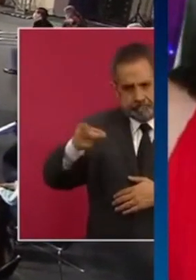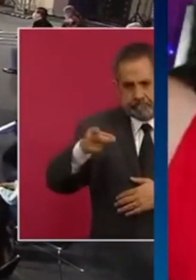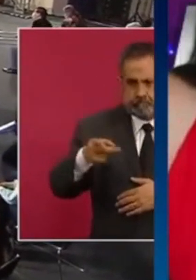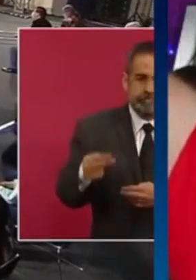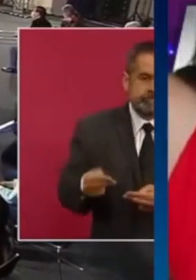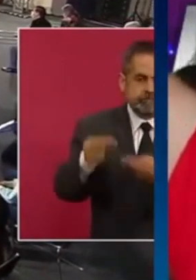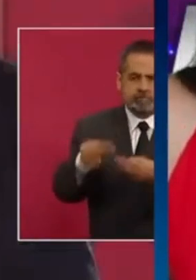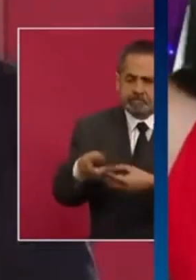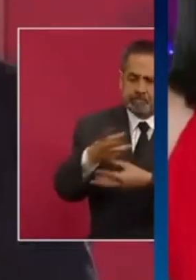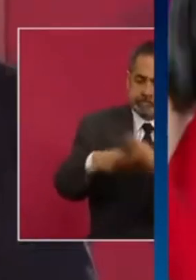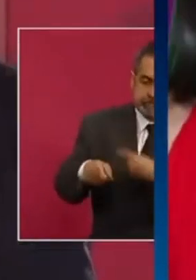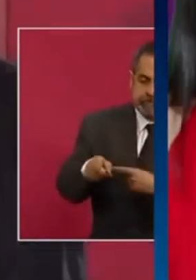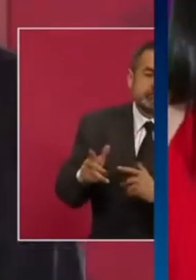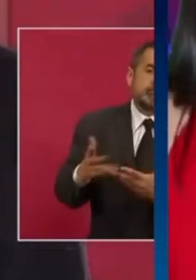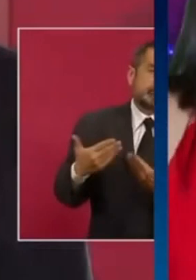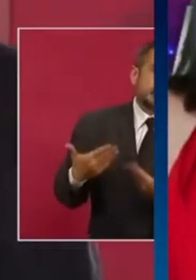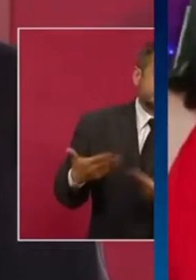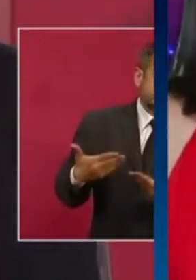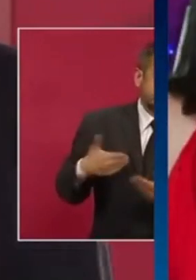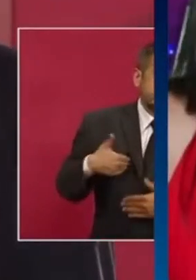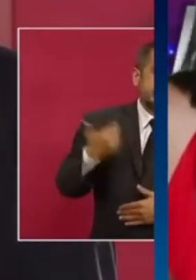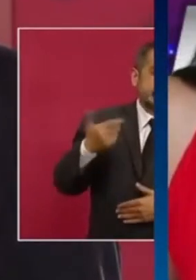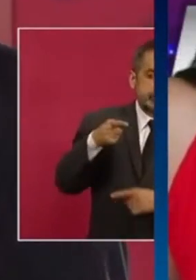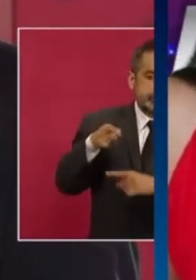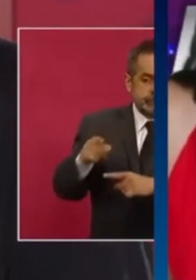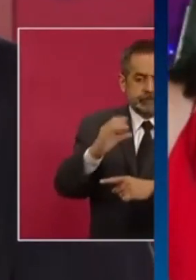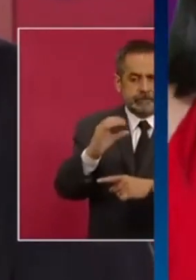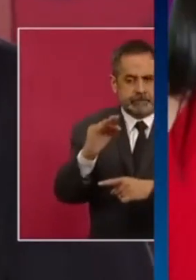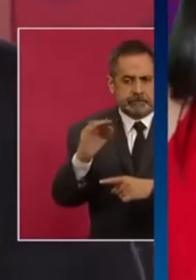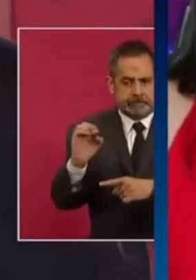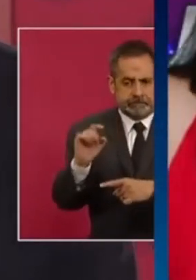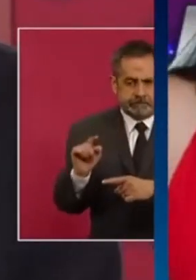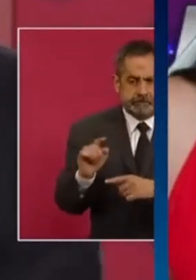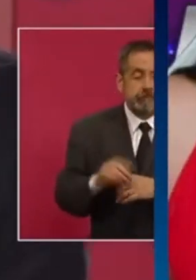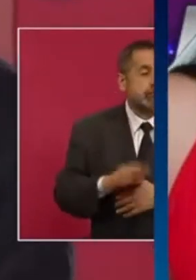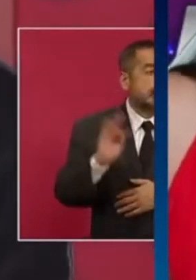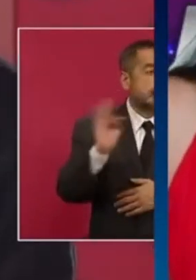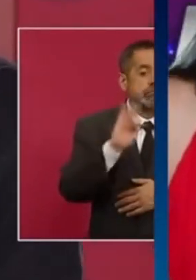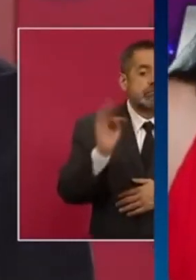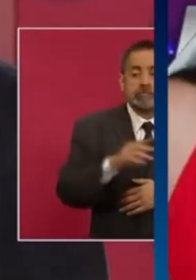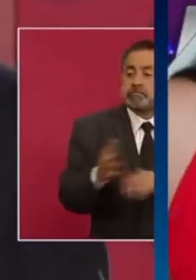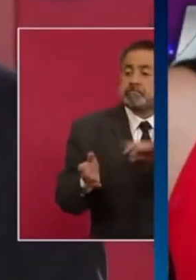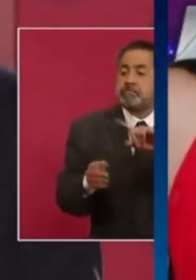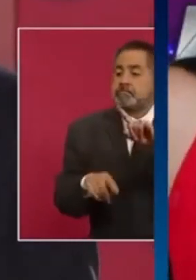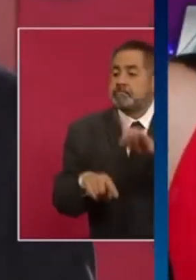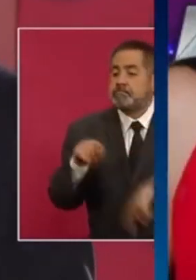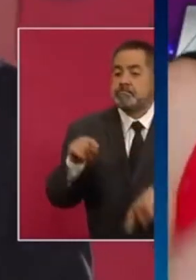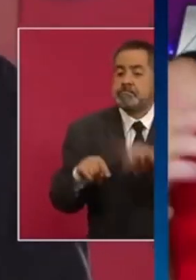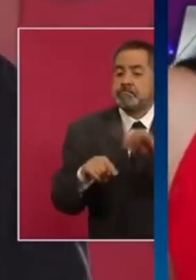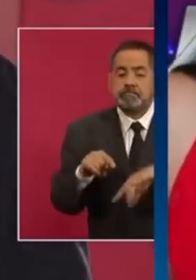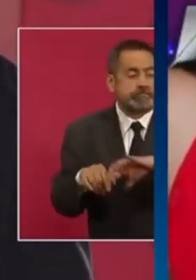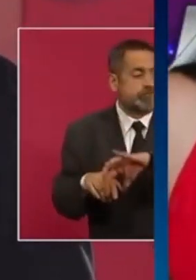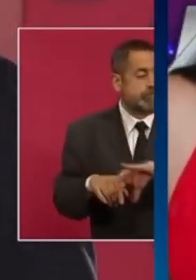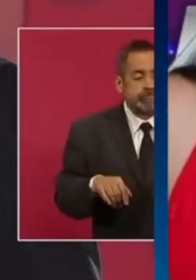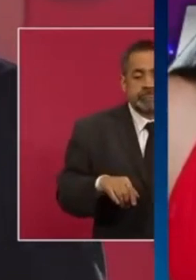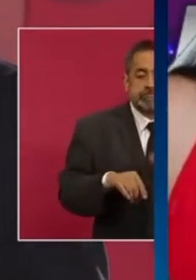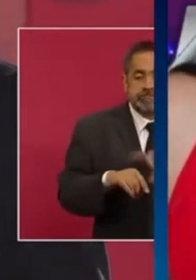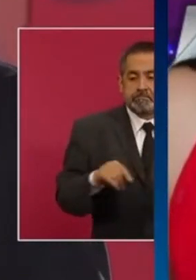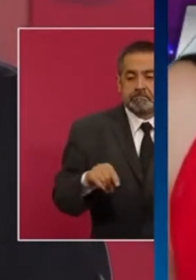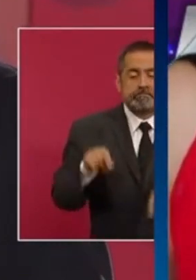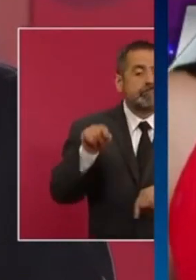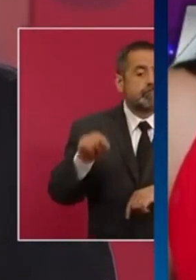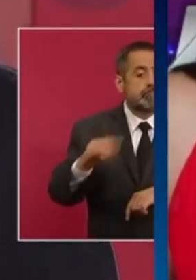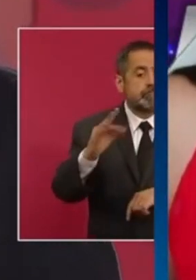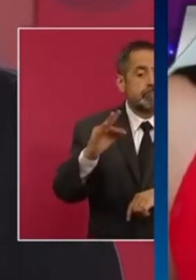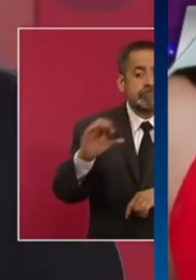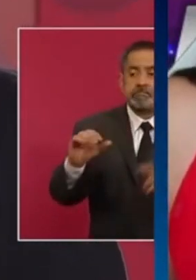o sea, a fuerzas a su esposa, ahí en la Cámara de Diputados, porque no saben hacer otra cosa más que